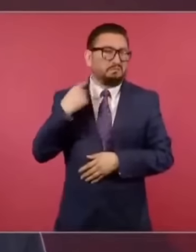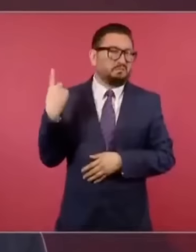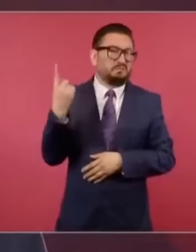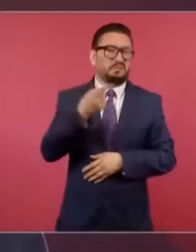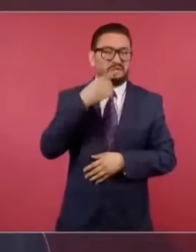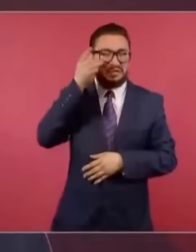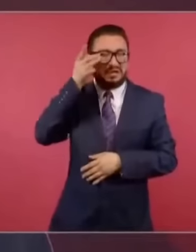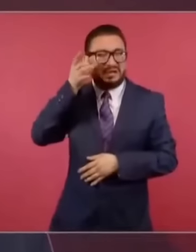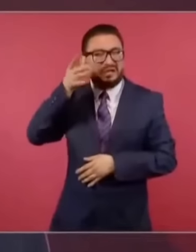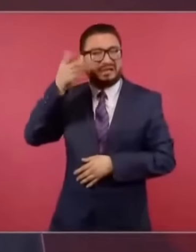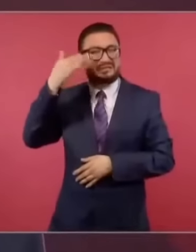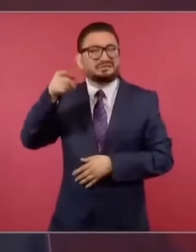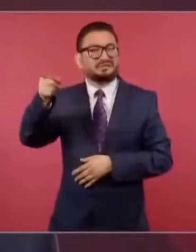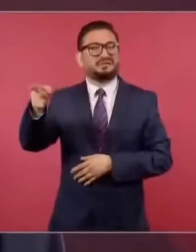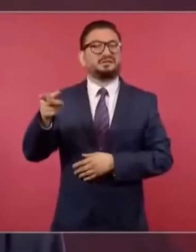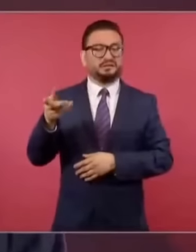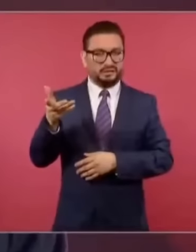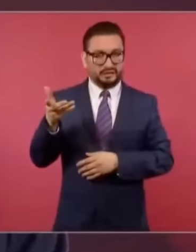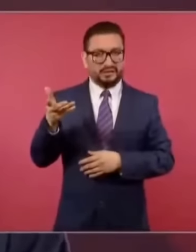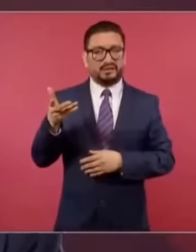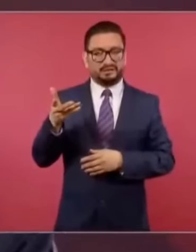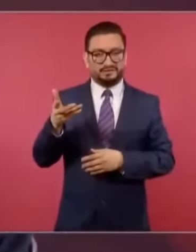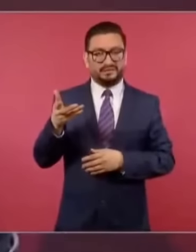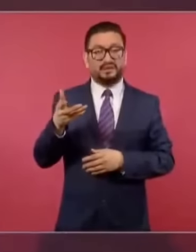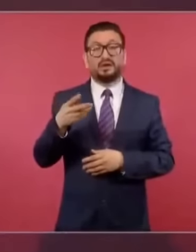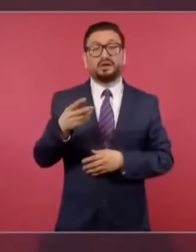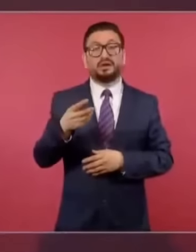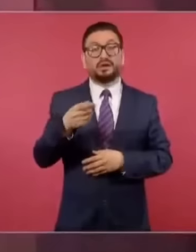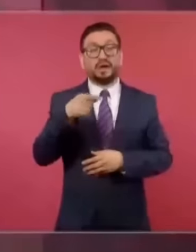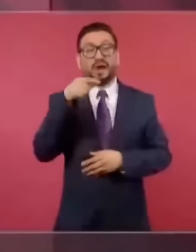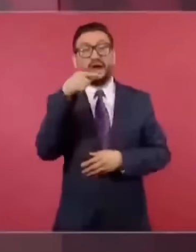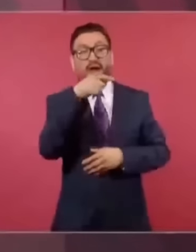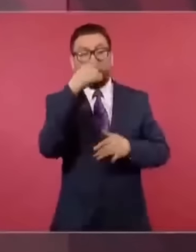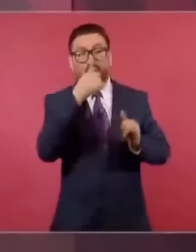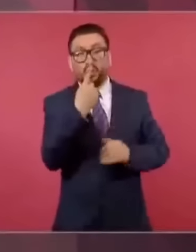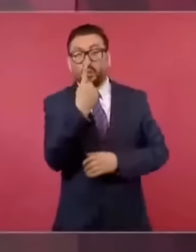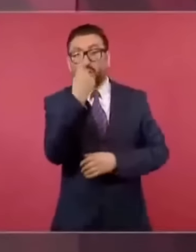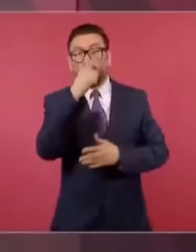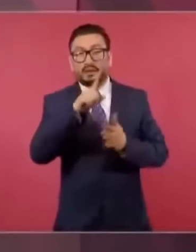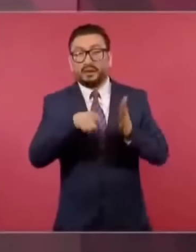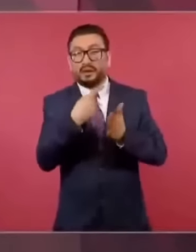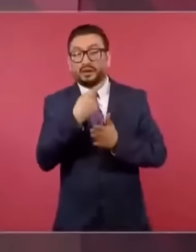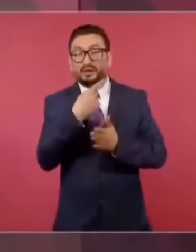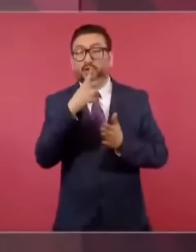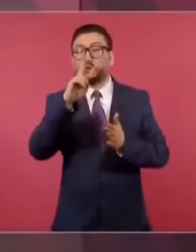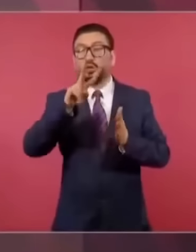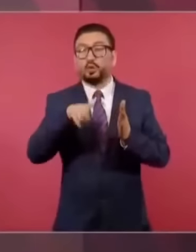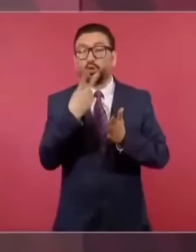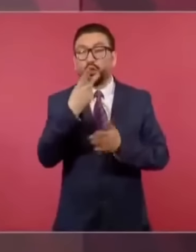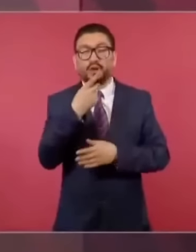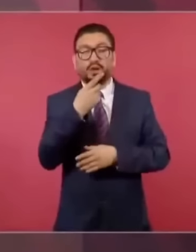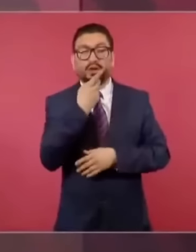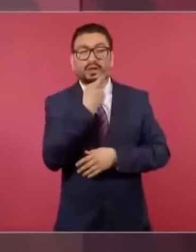Lincoln decía al pueblo se le puede mentir una vez, dos veces, pero no se le puede mentir